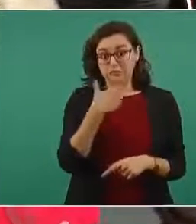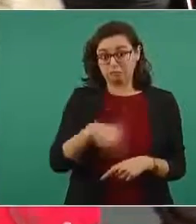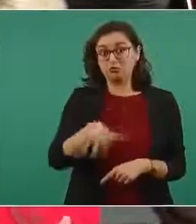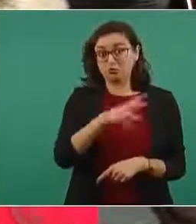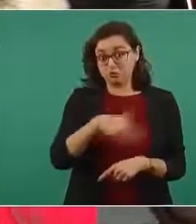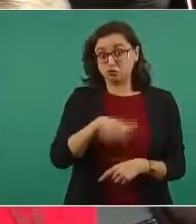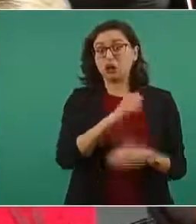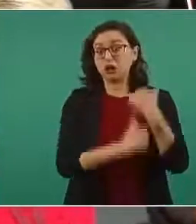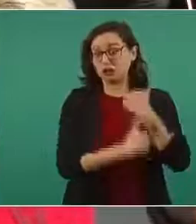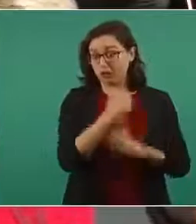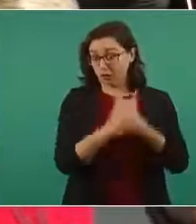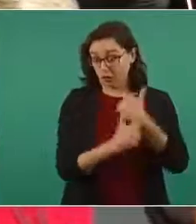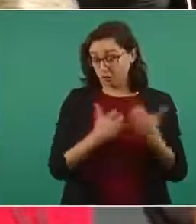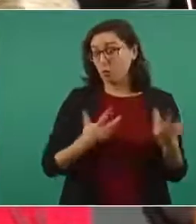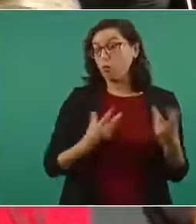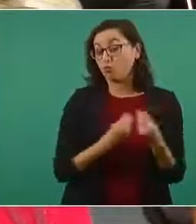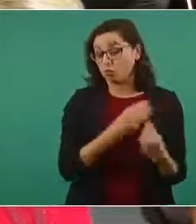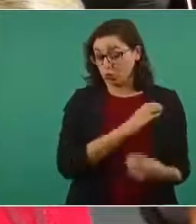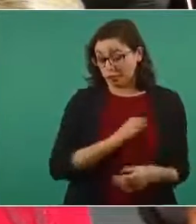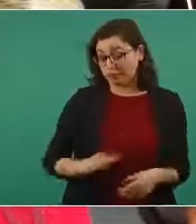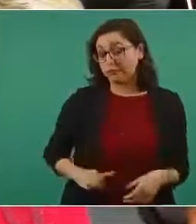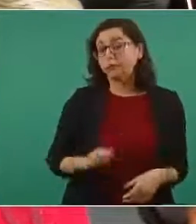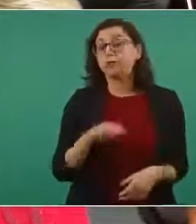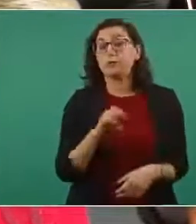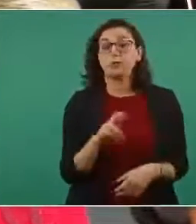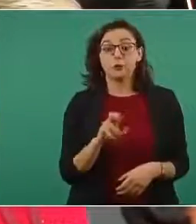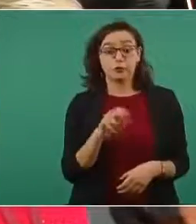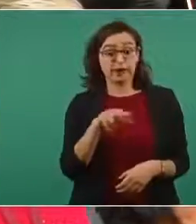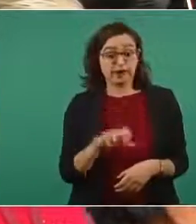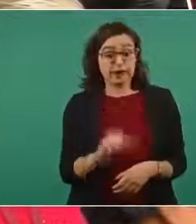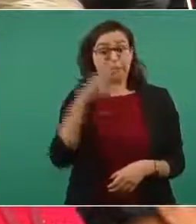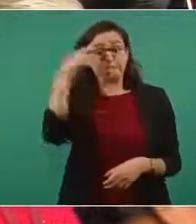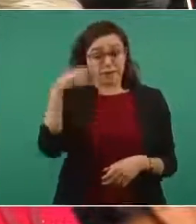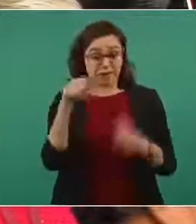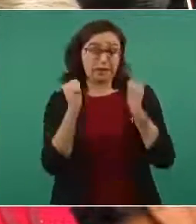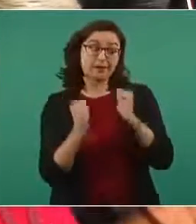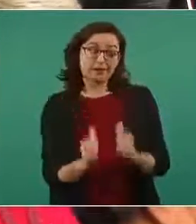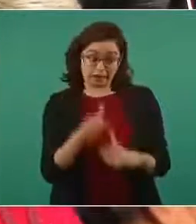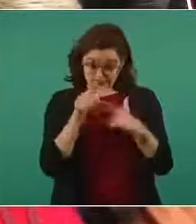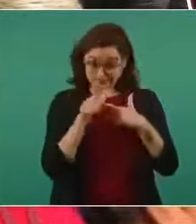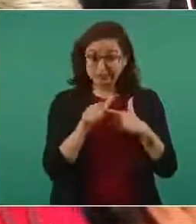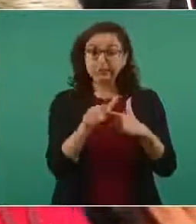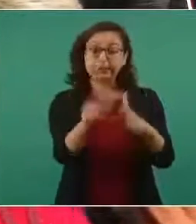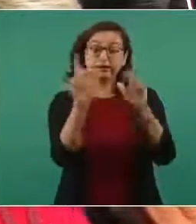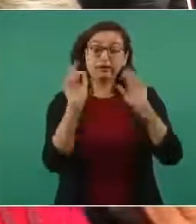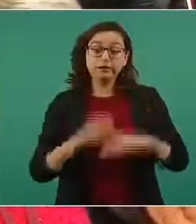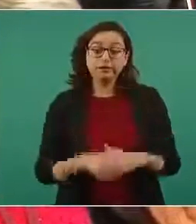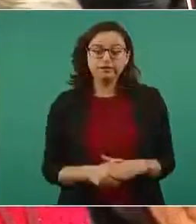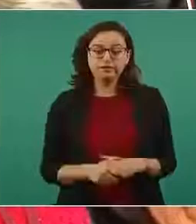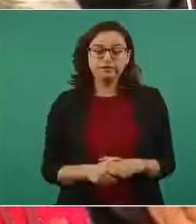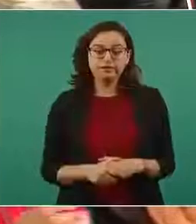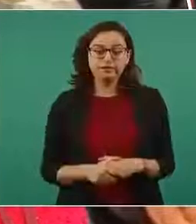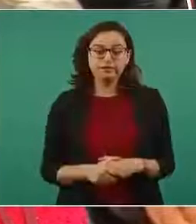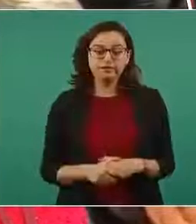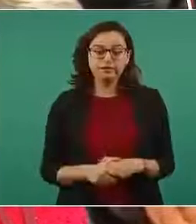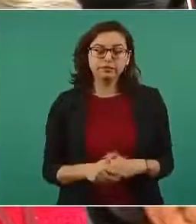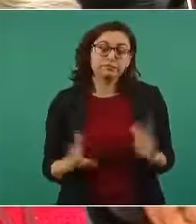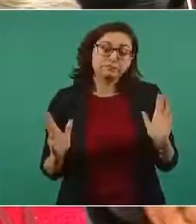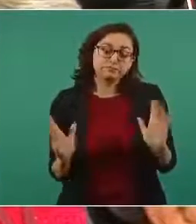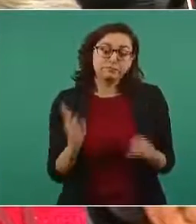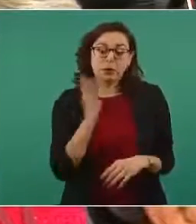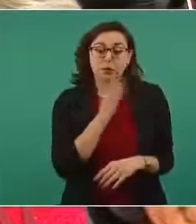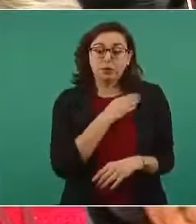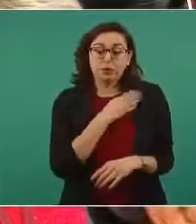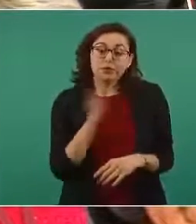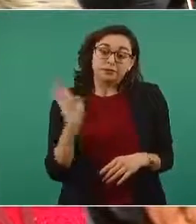con el candidato de Morena para perpetuarse en el cargo y bueno pues